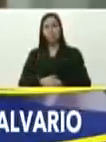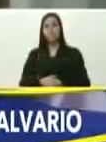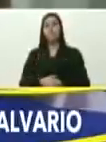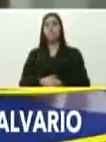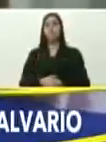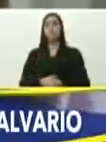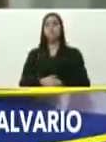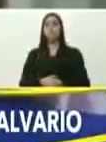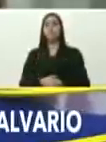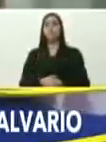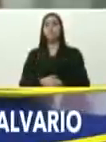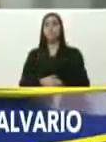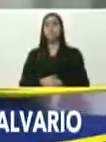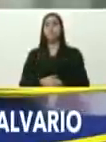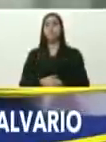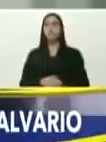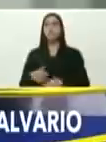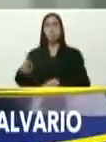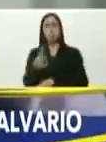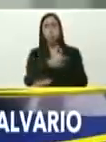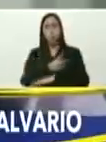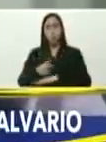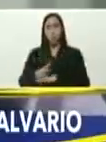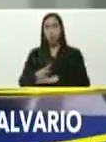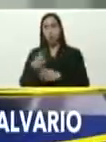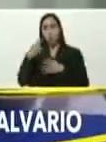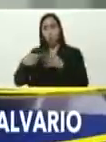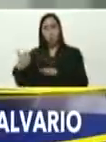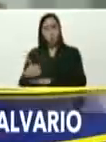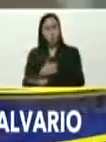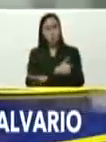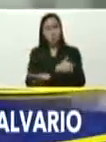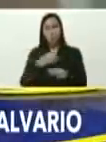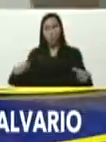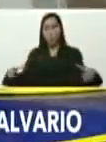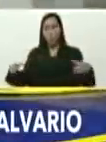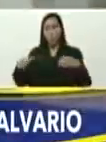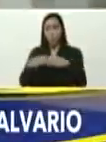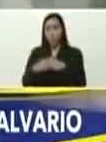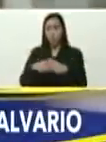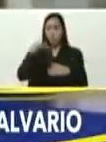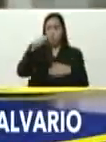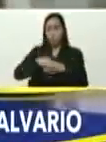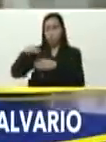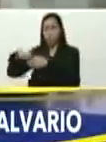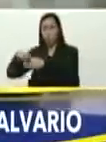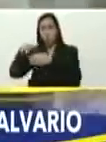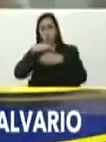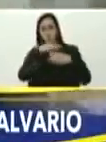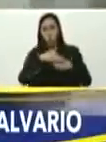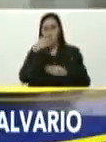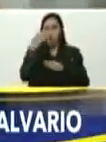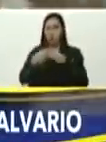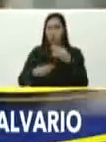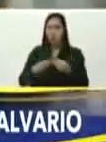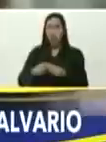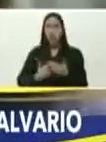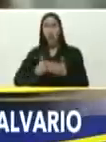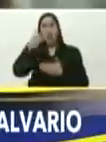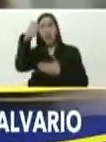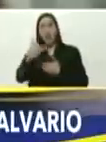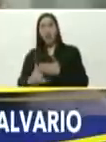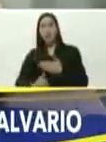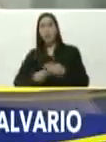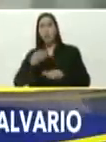todos, los gobernadores, alcaldes, y alcaldesas, para ese fondo, de financiamiento, para los proyectos, de